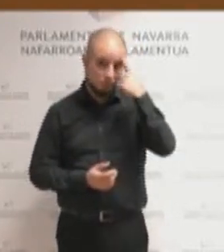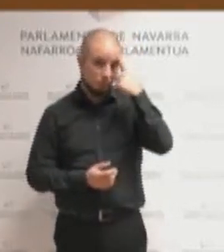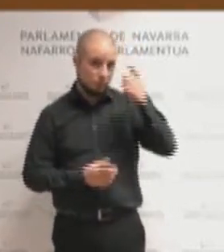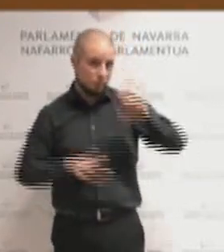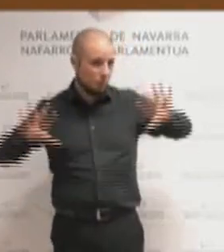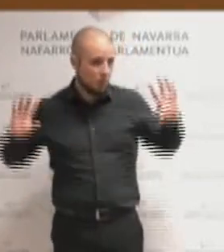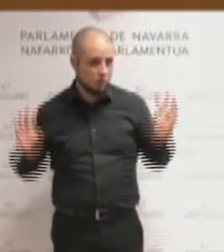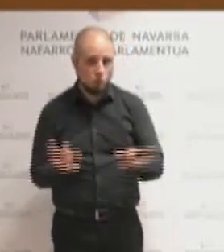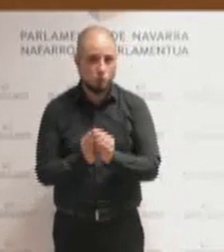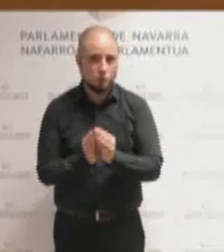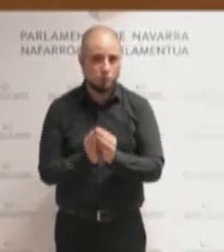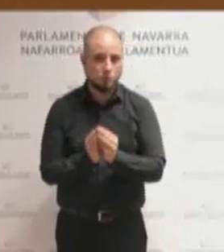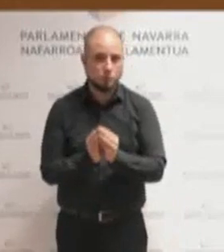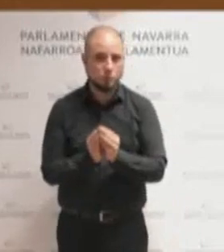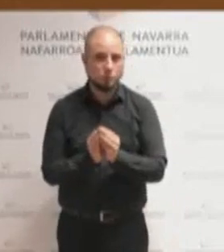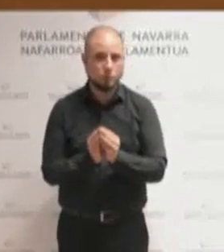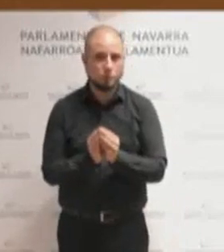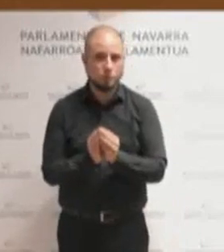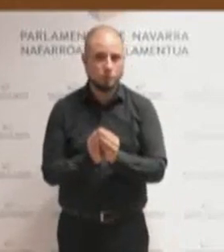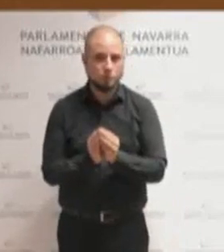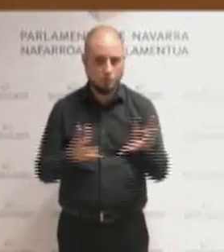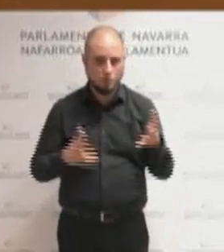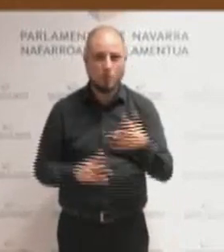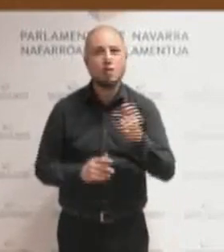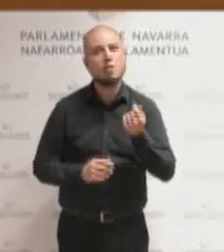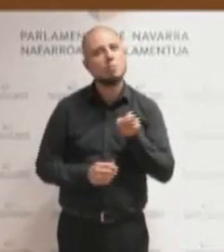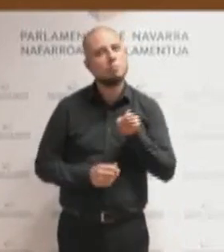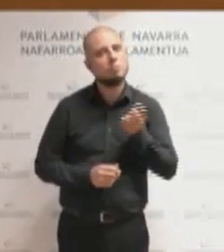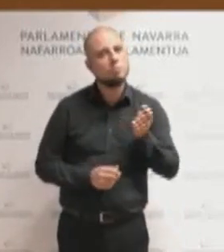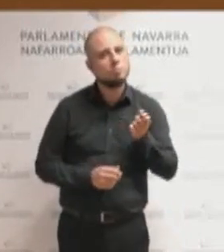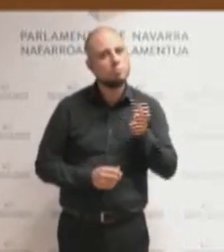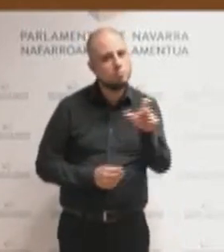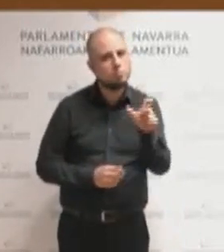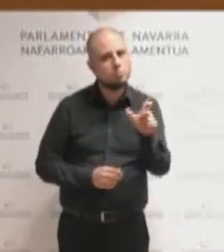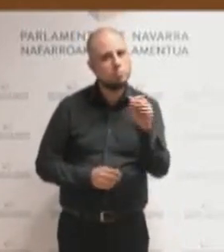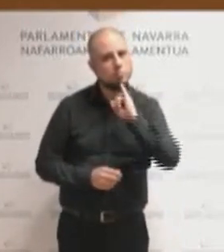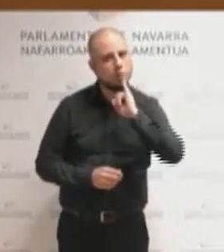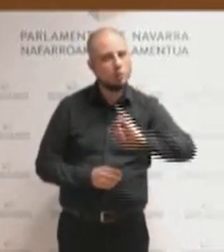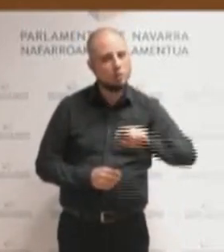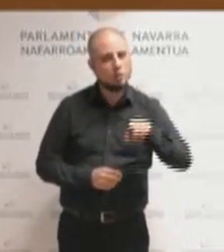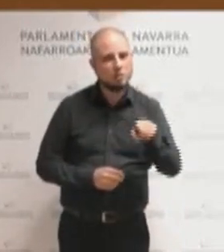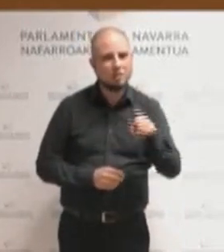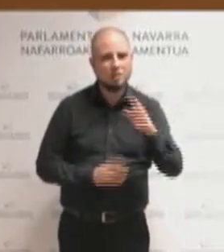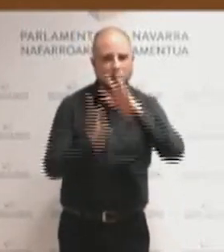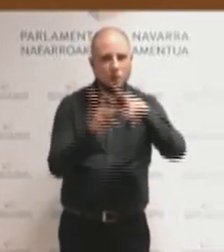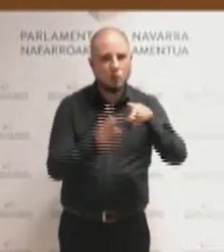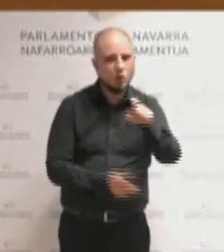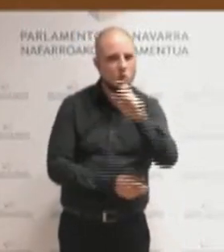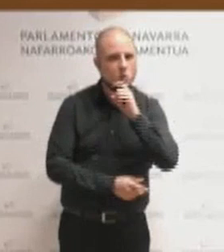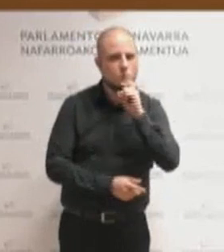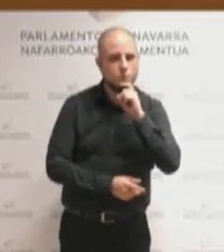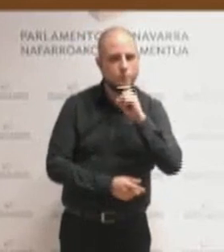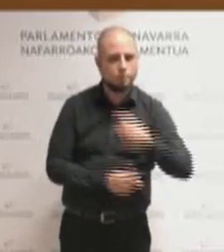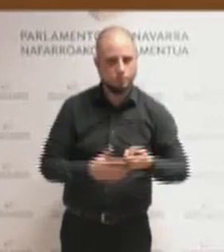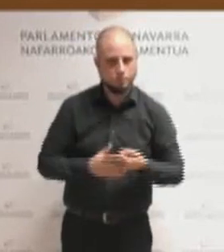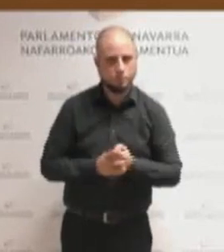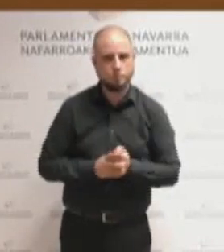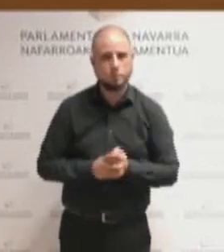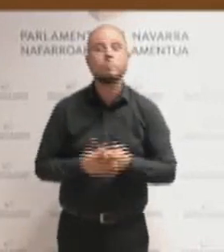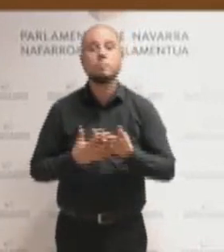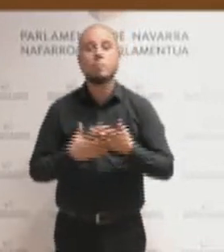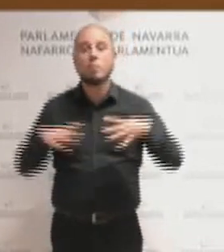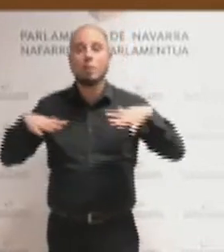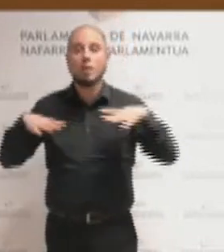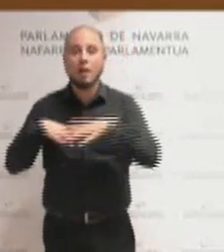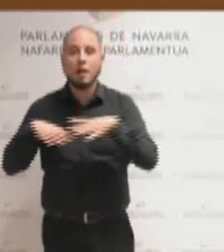y muy abreviada cómo se forma el precio en el mercado, el precio de la luz. Red eléctrica